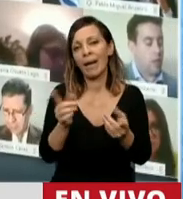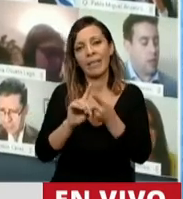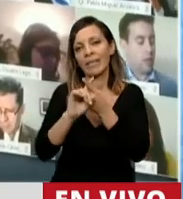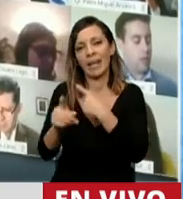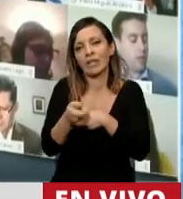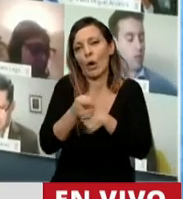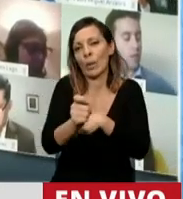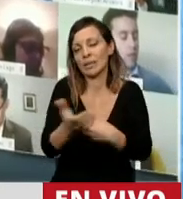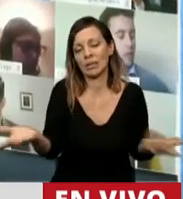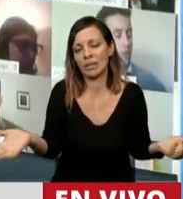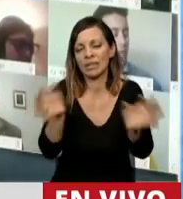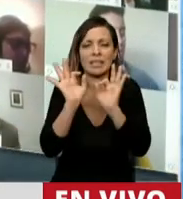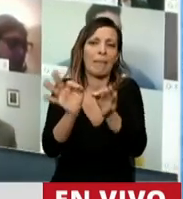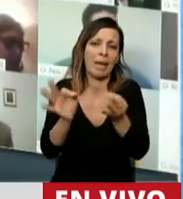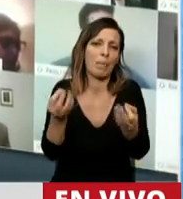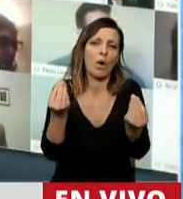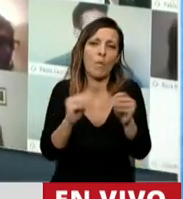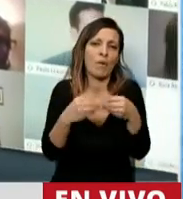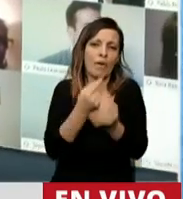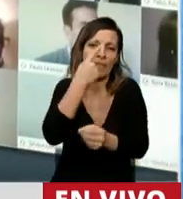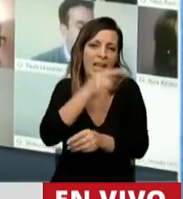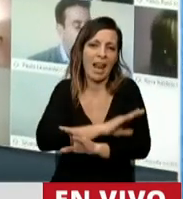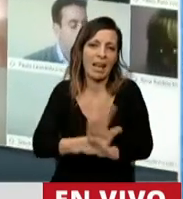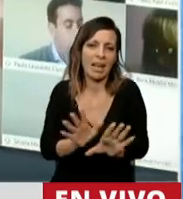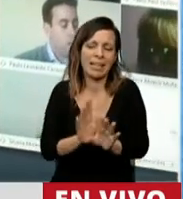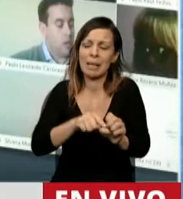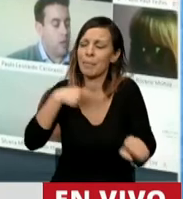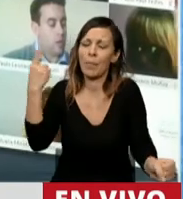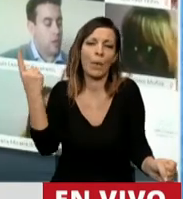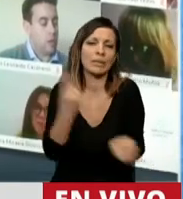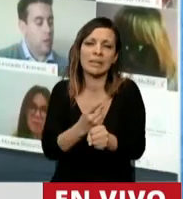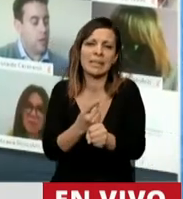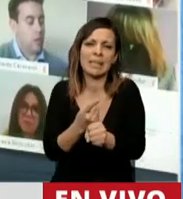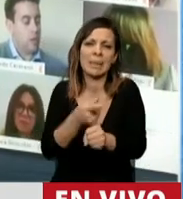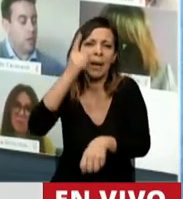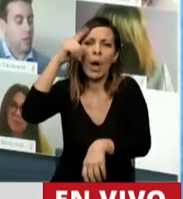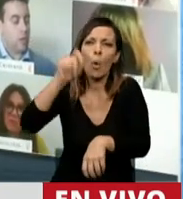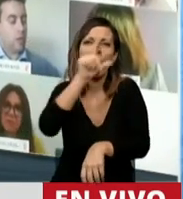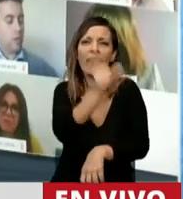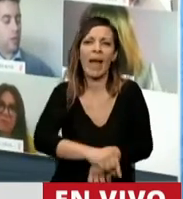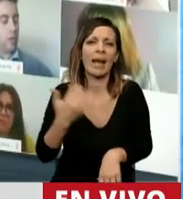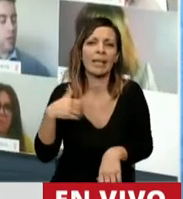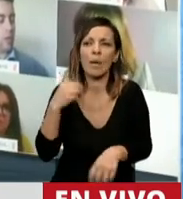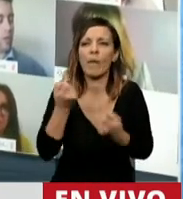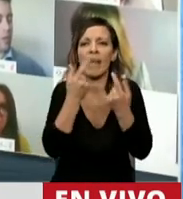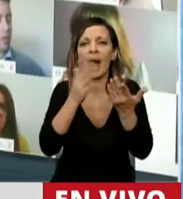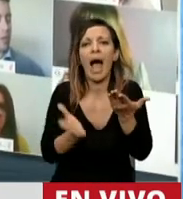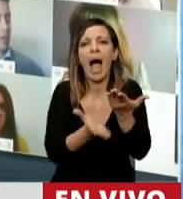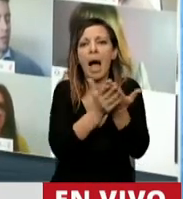judiciales y ya sabemos cómo va a terminar. Es imposible que ningún juez de la República pueda avalar